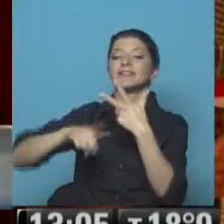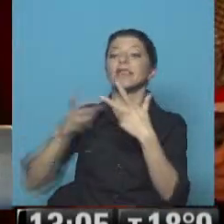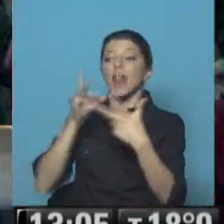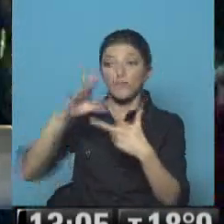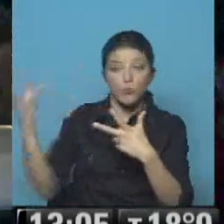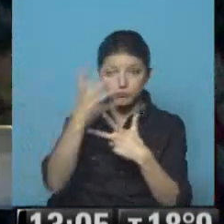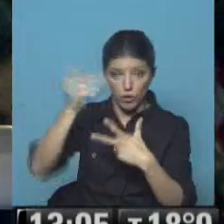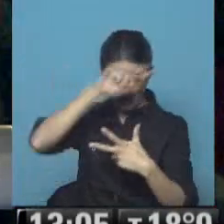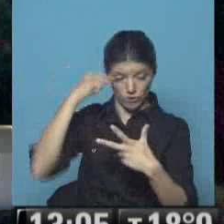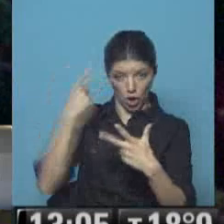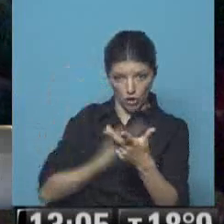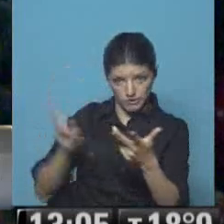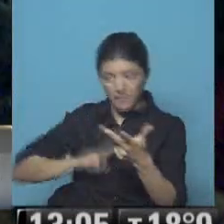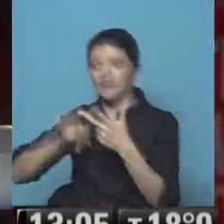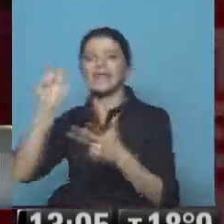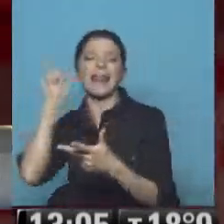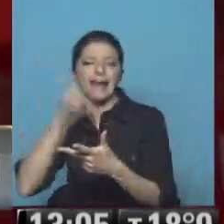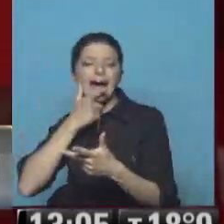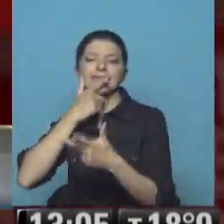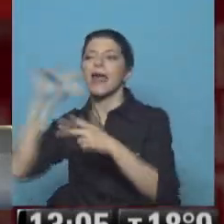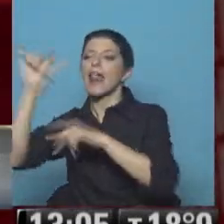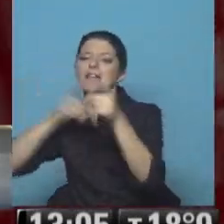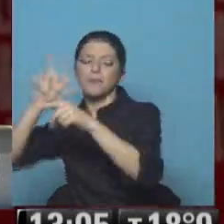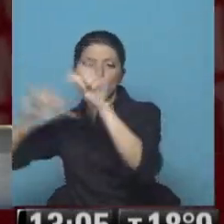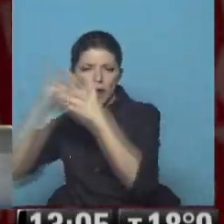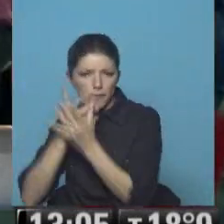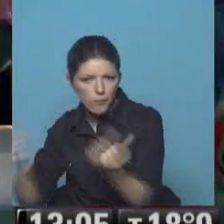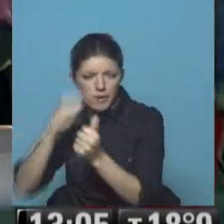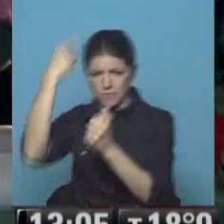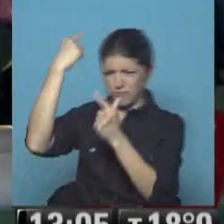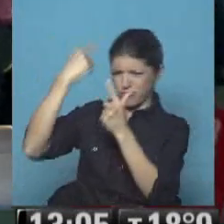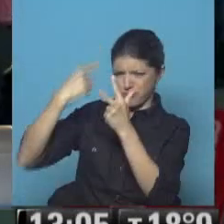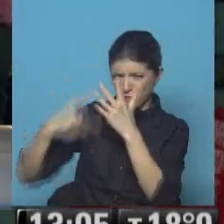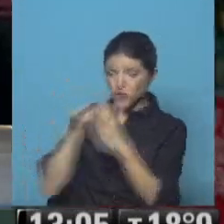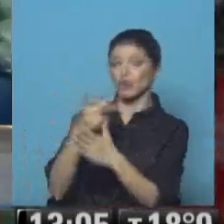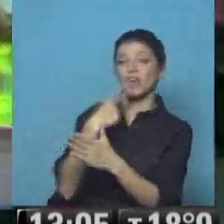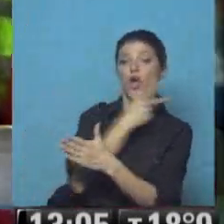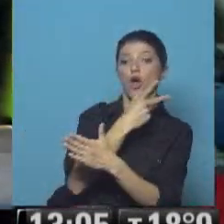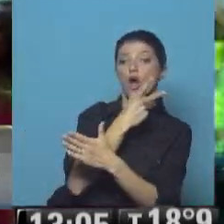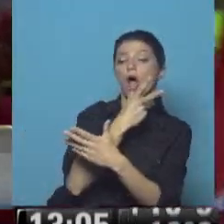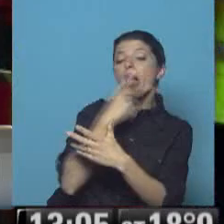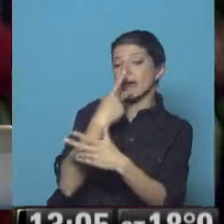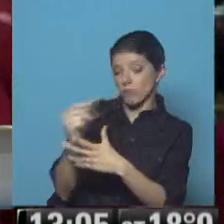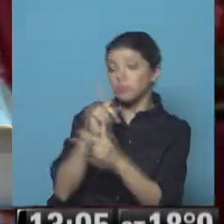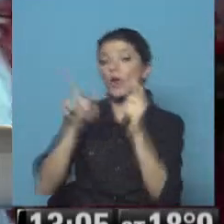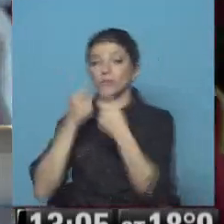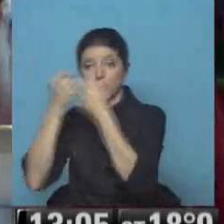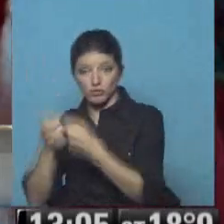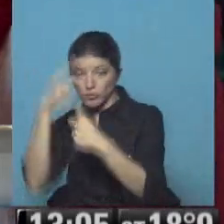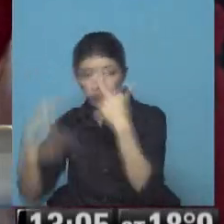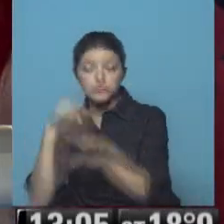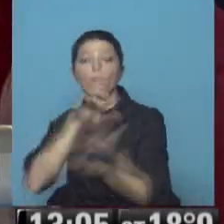la electricidad y el gas, el desarme nuclear y el fin del alineamiento automático con los Estados Unidos son algunas de sus propuestas.